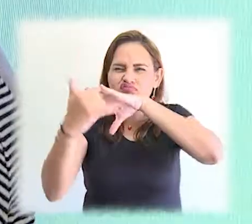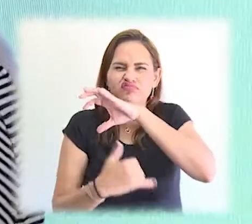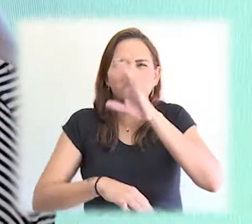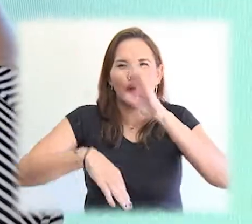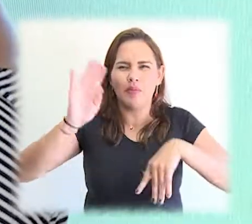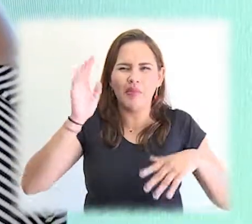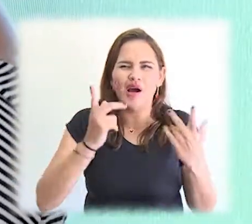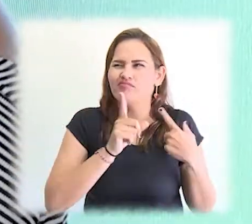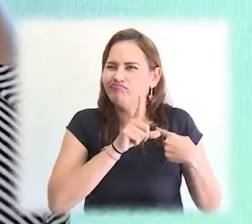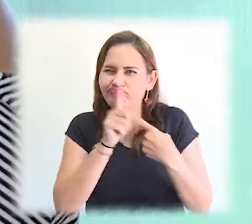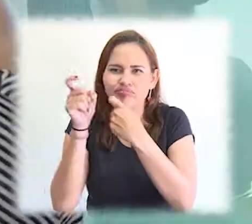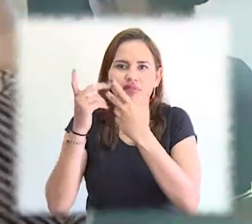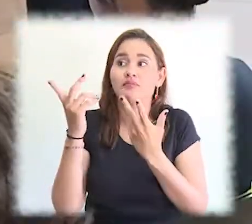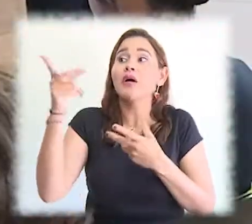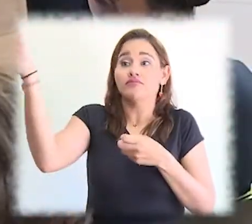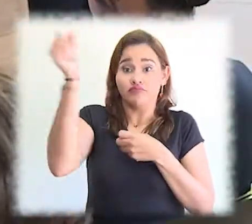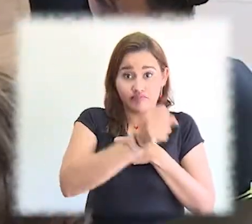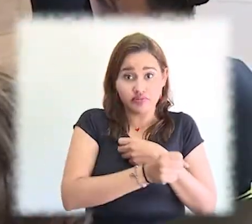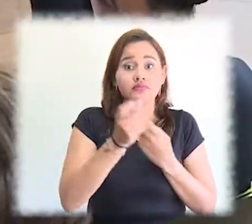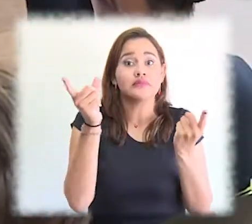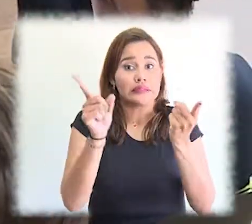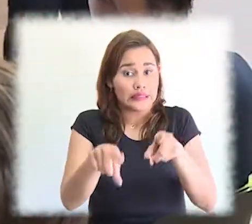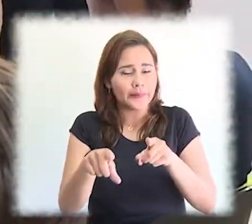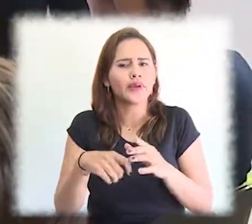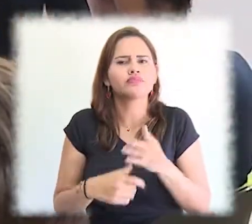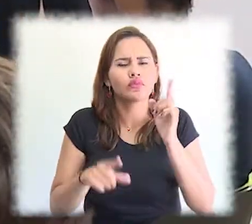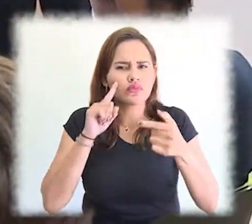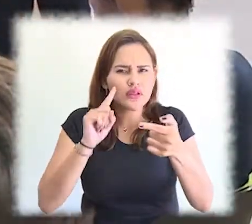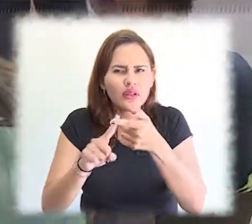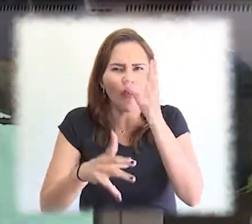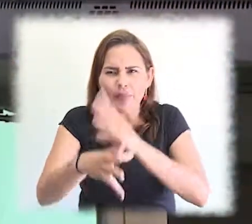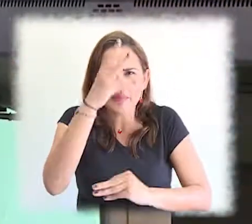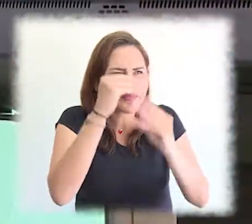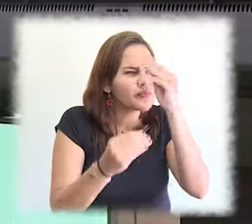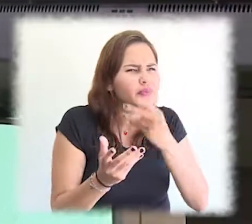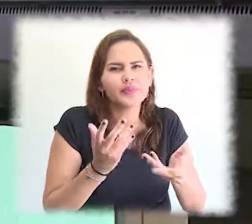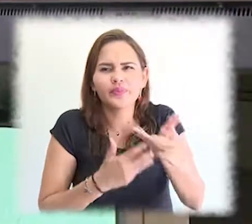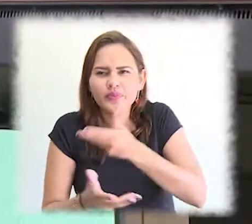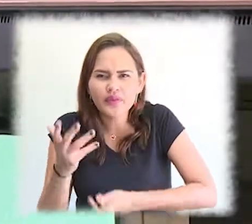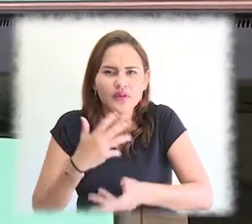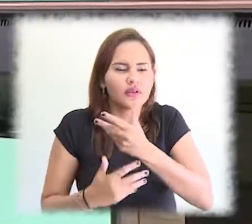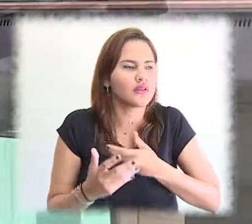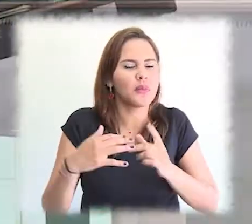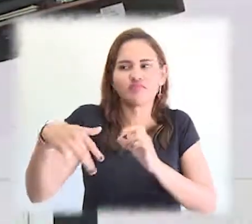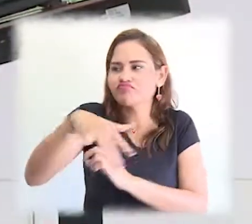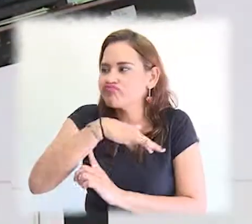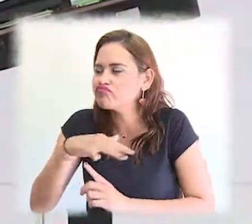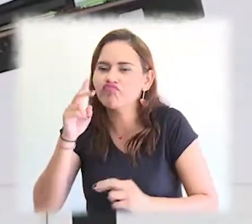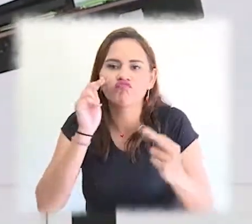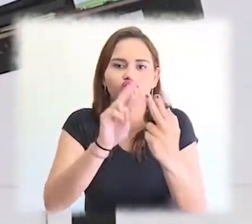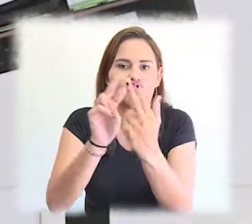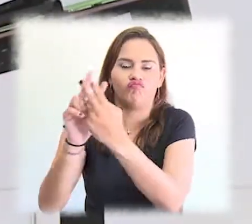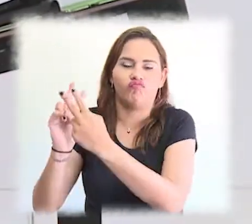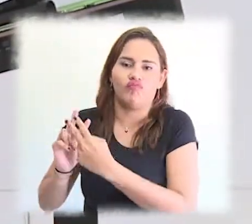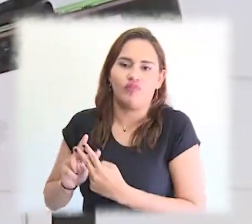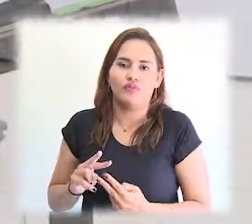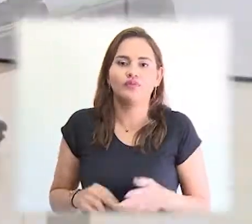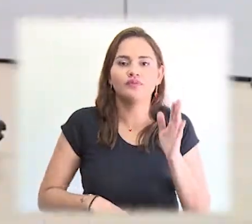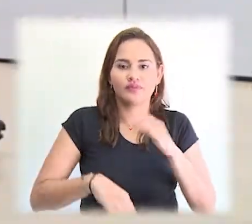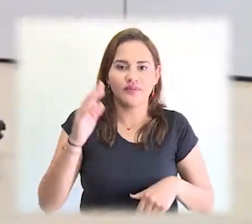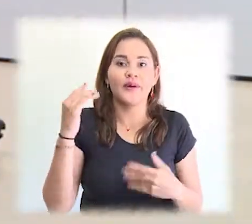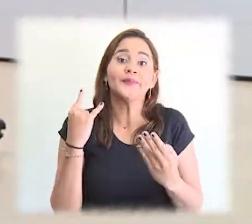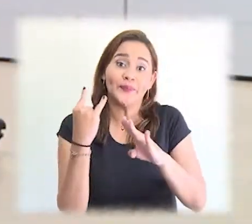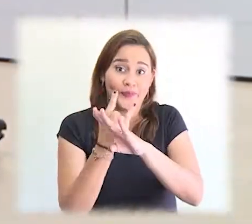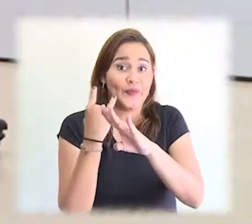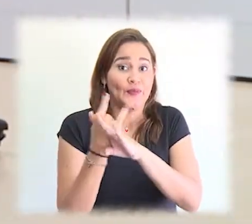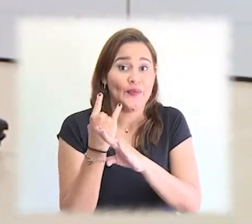orientada por la Oficina de Relaciones Internacionales permite que los jóvenes extranjeros conozcan la labor educativa de Unimagdalena, mientras toman